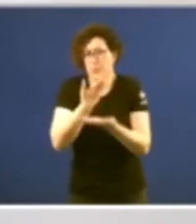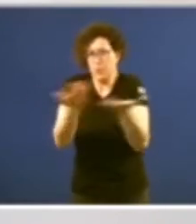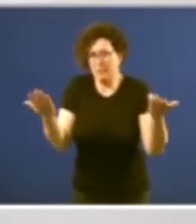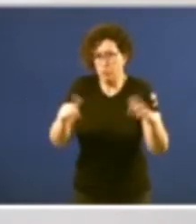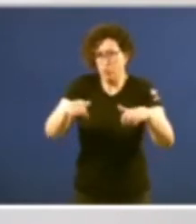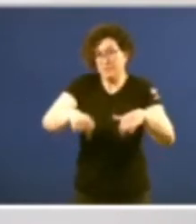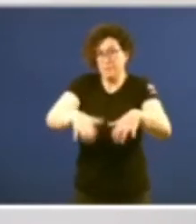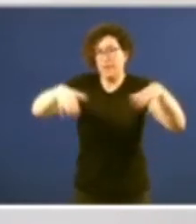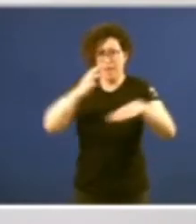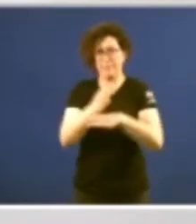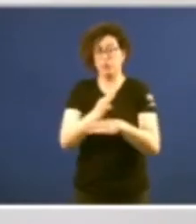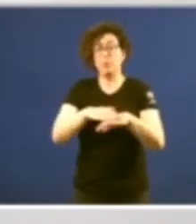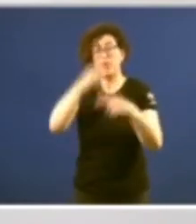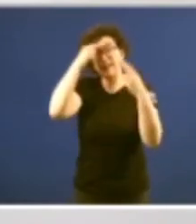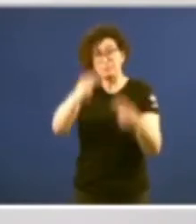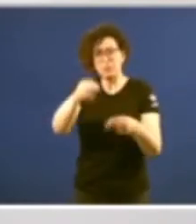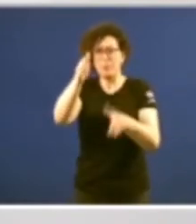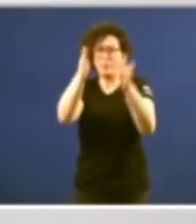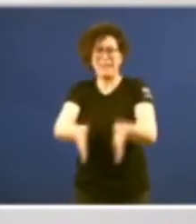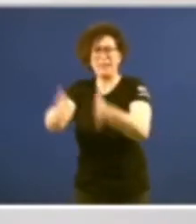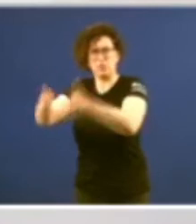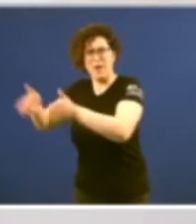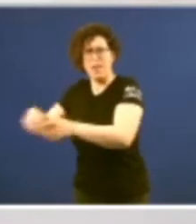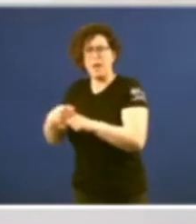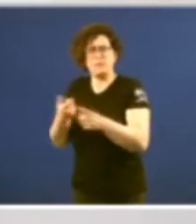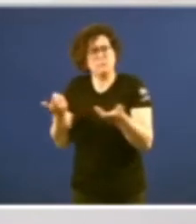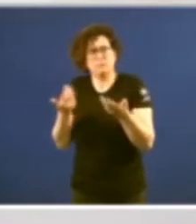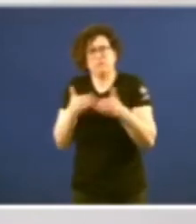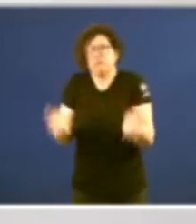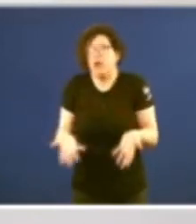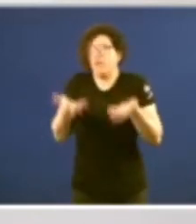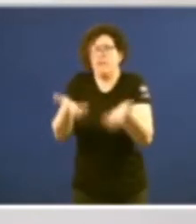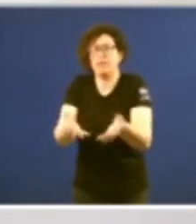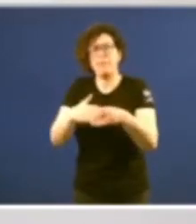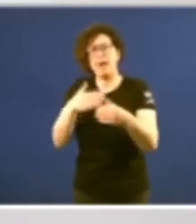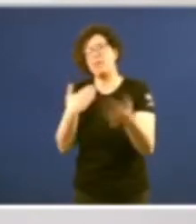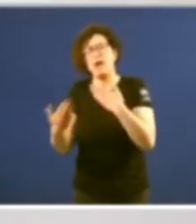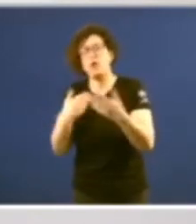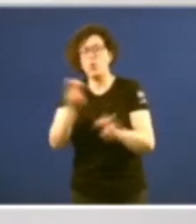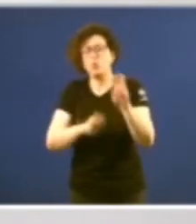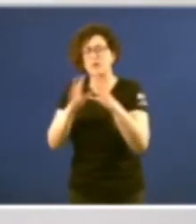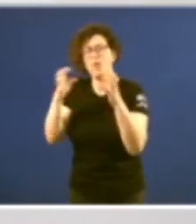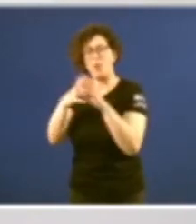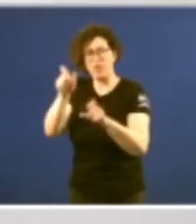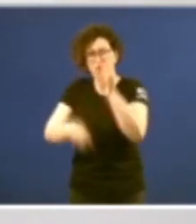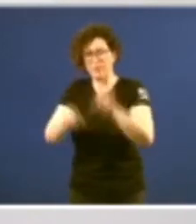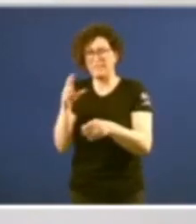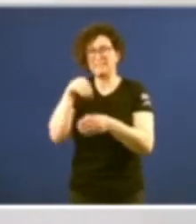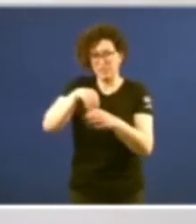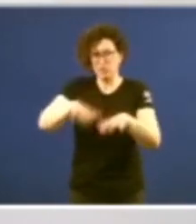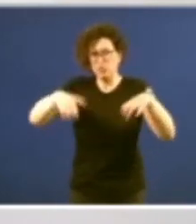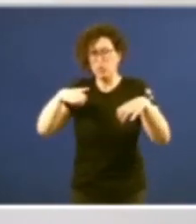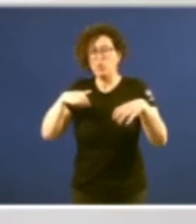Parlamento, onde o respeto personal e a predisposición para o diálogo e o acordo por parte das persoas que o integran